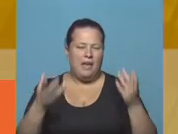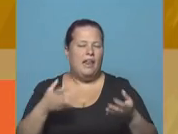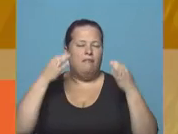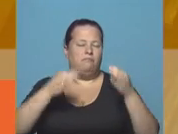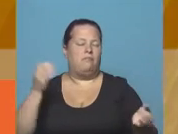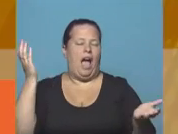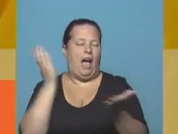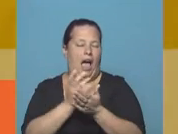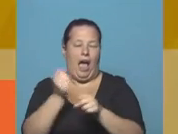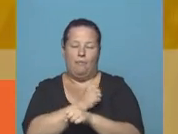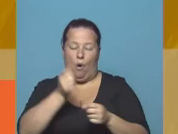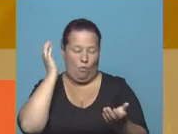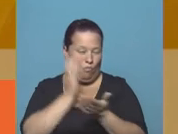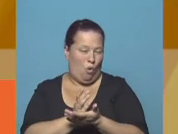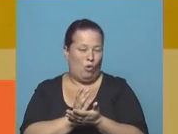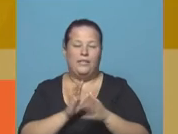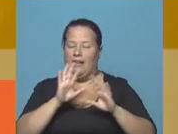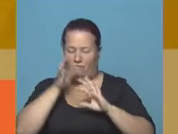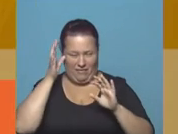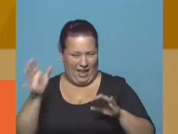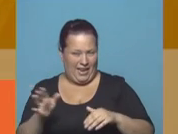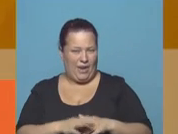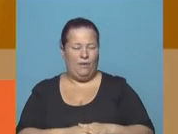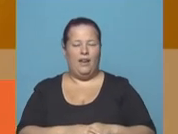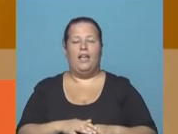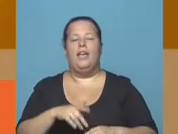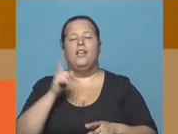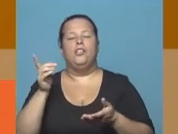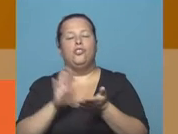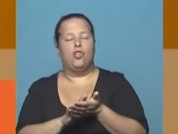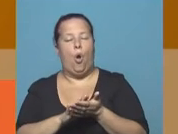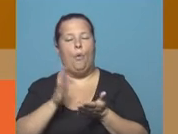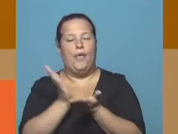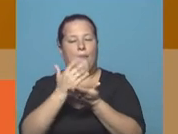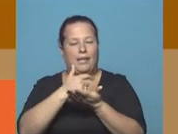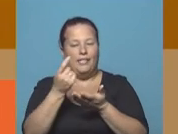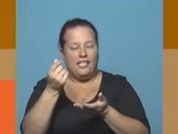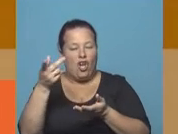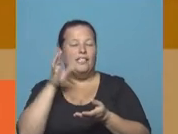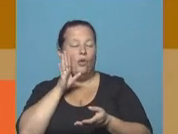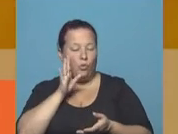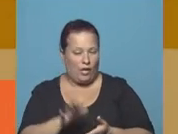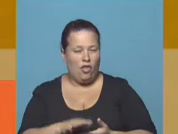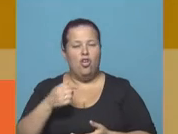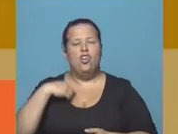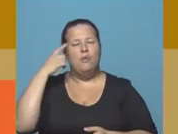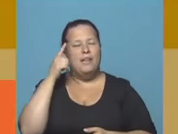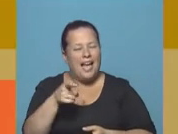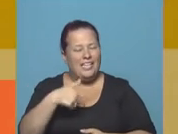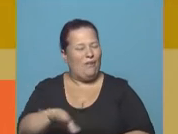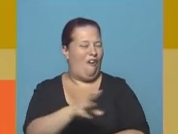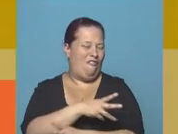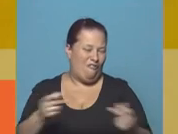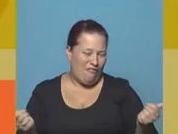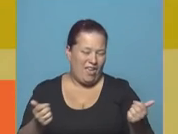sancionados con multas tremendas de parte del Departamento del Tesoro de los Estados Unidos. Se pensaba que eso se iba a acabar,